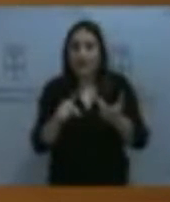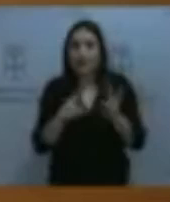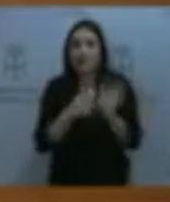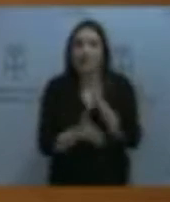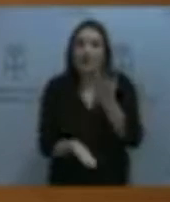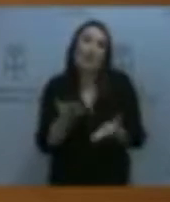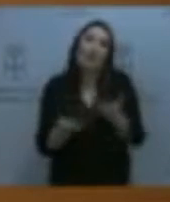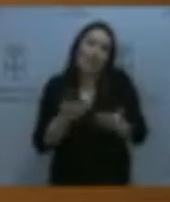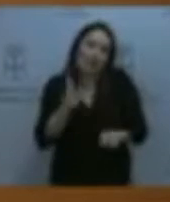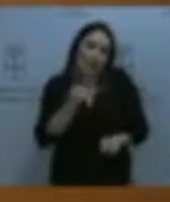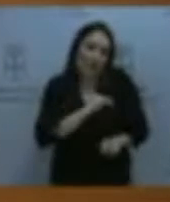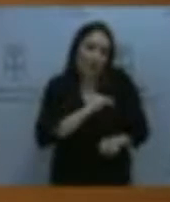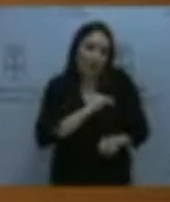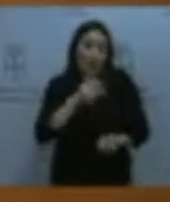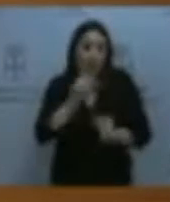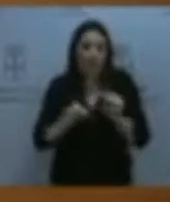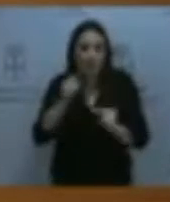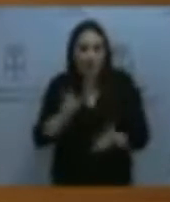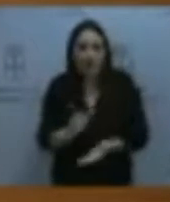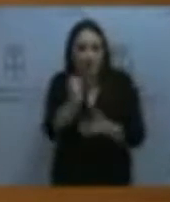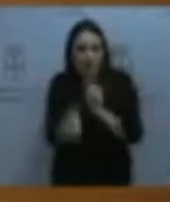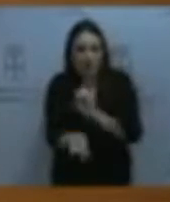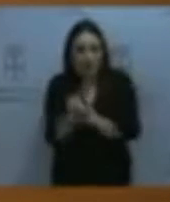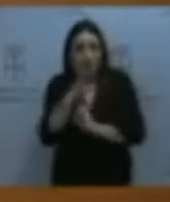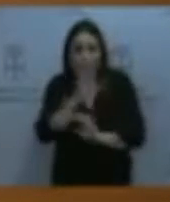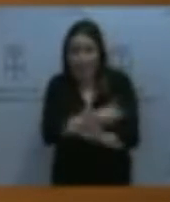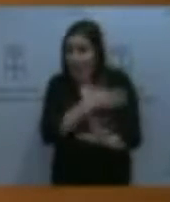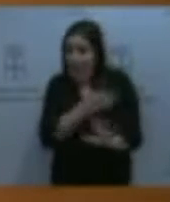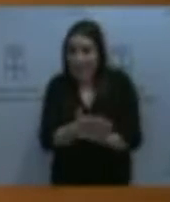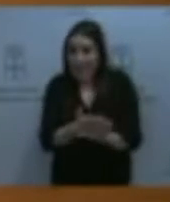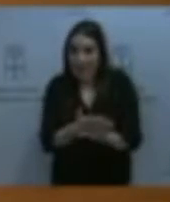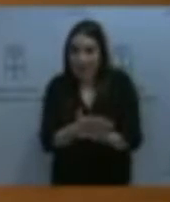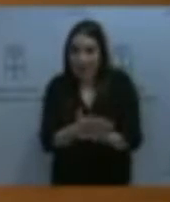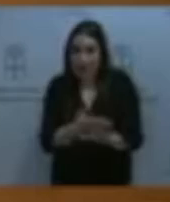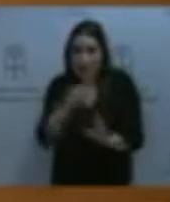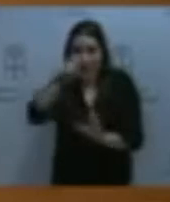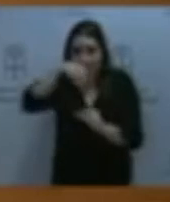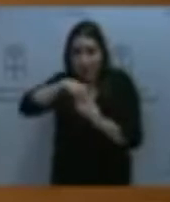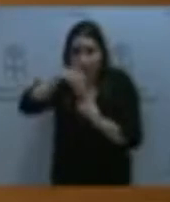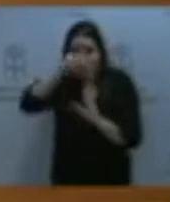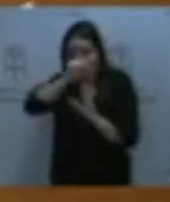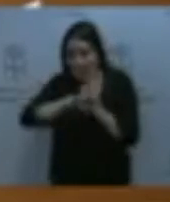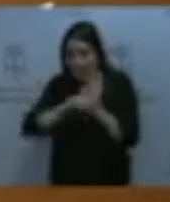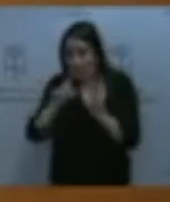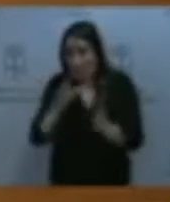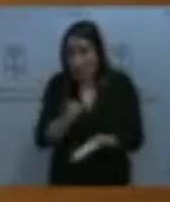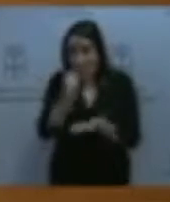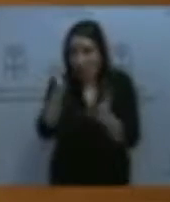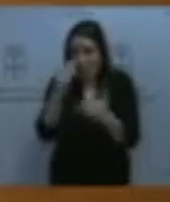valoración de sus méritos para confeccionar la bolsa, porque hasta ese momento no estaban en la lista, no existía esa bolsa